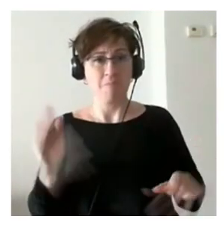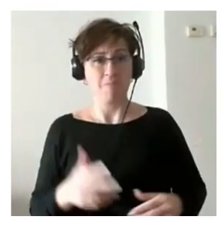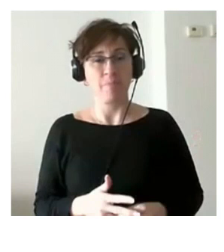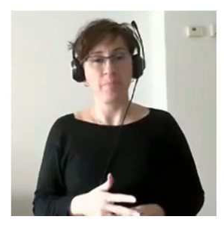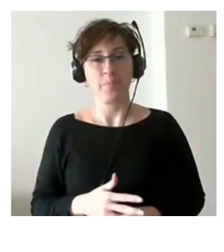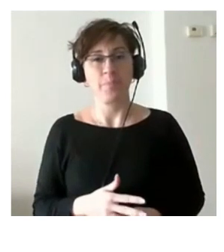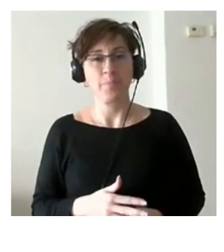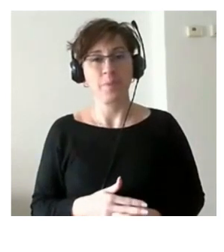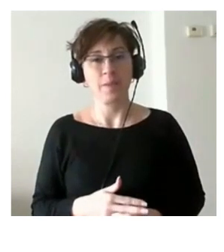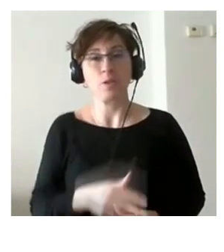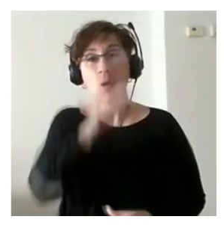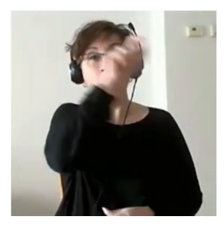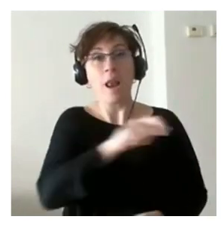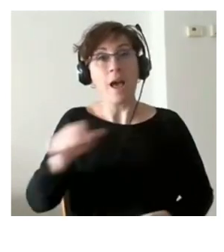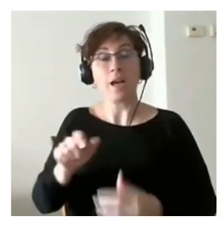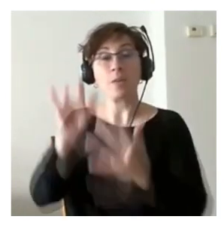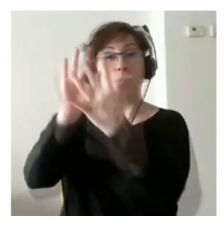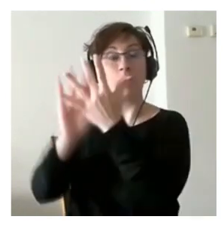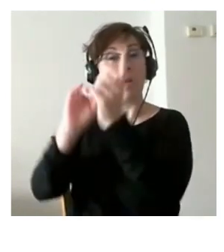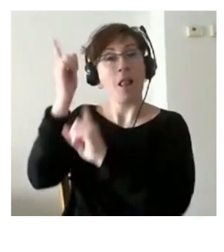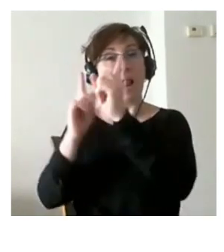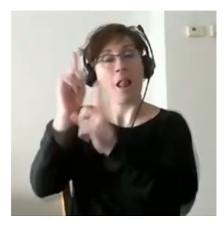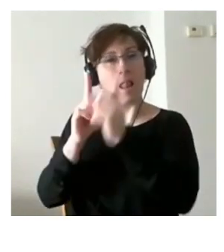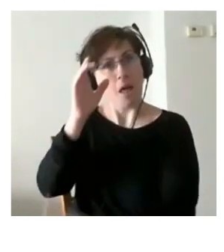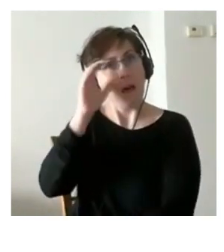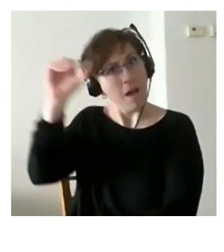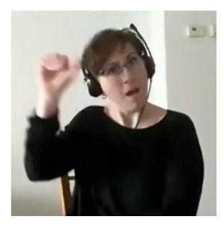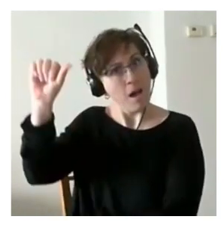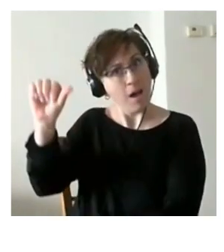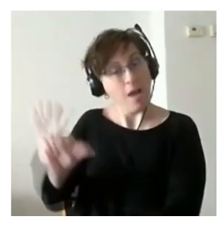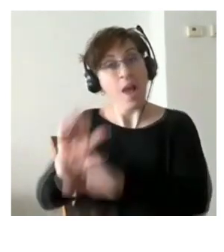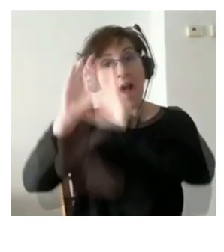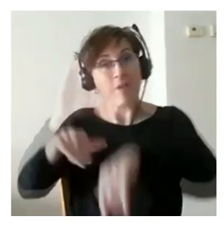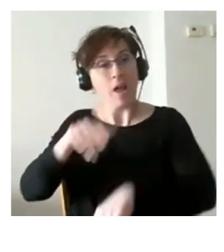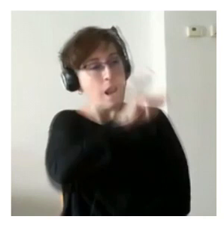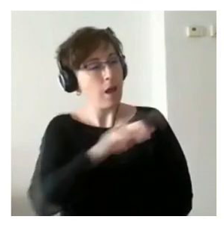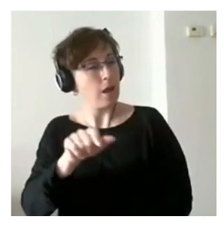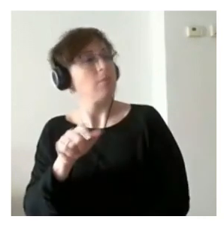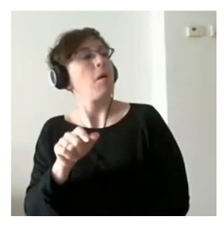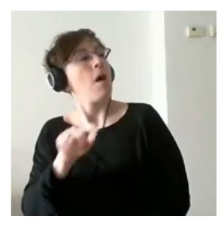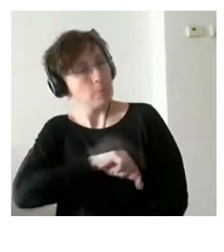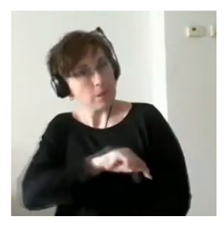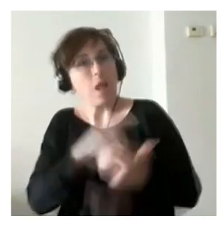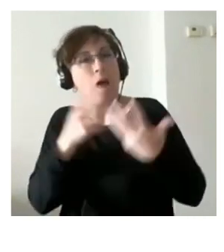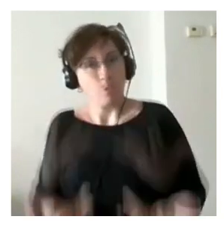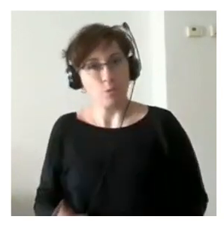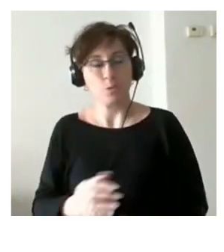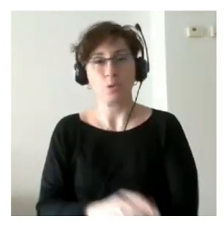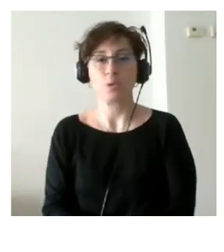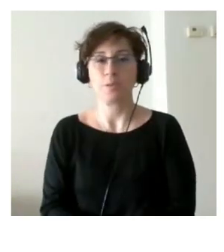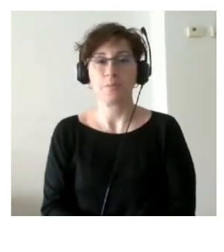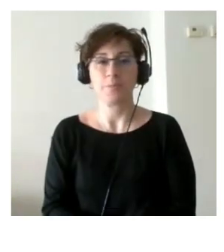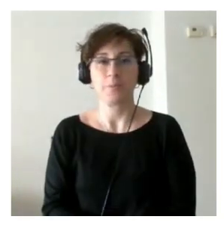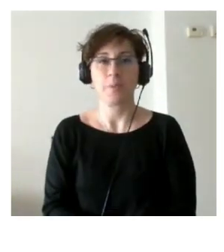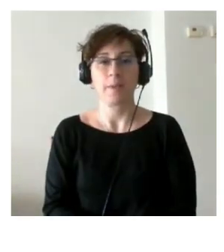cuando habla con él pues hace que la gente que esté a su lado se encuentre bien y ahora estamos hemos montado